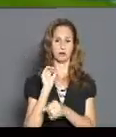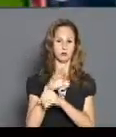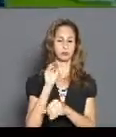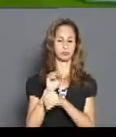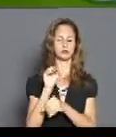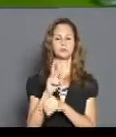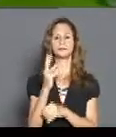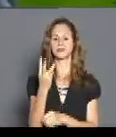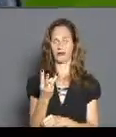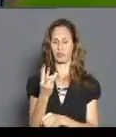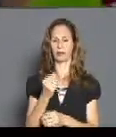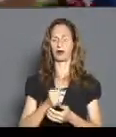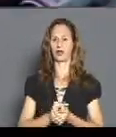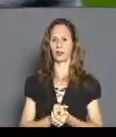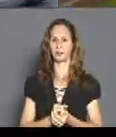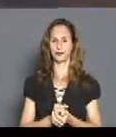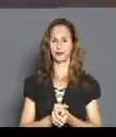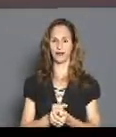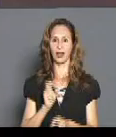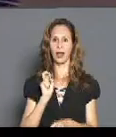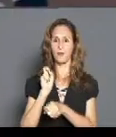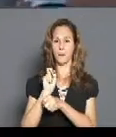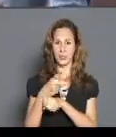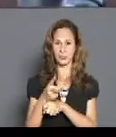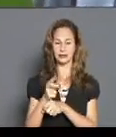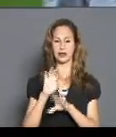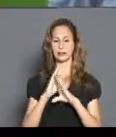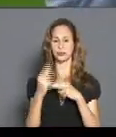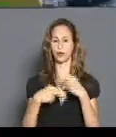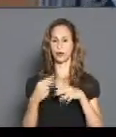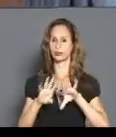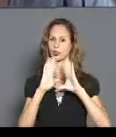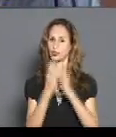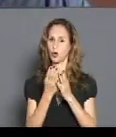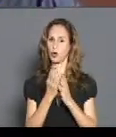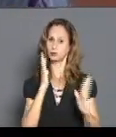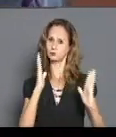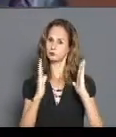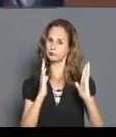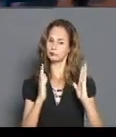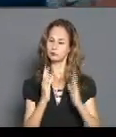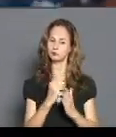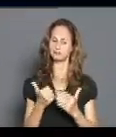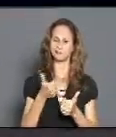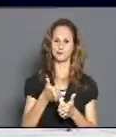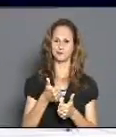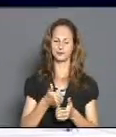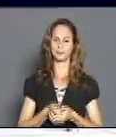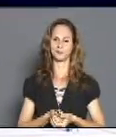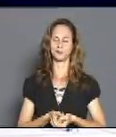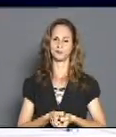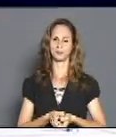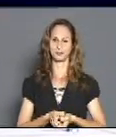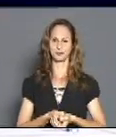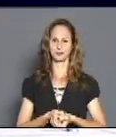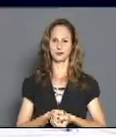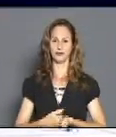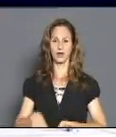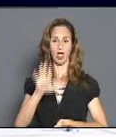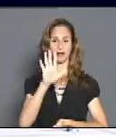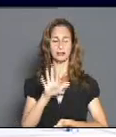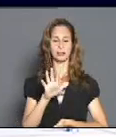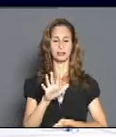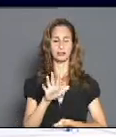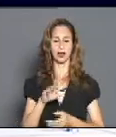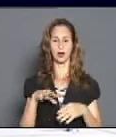y para el cerrador Will Smith, pitcher que brilló en esa función durante toda la post-temporada. Y cinco peleadores